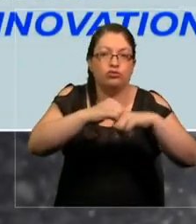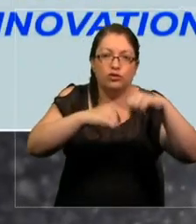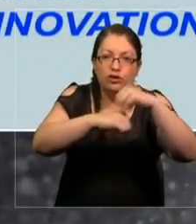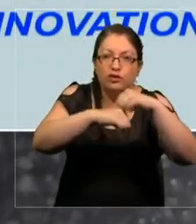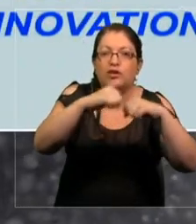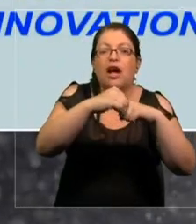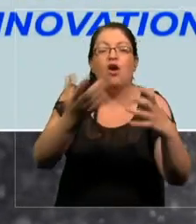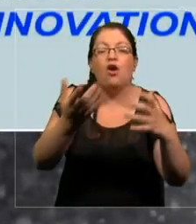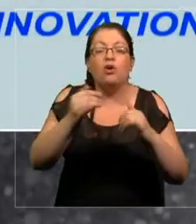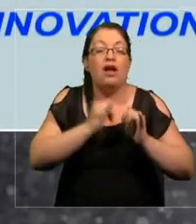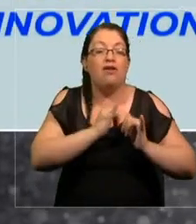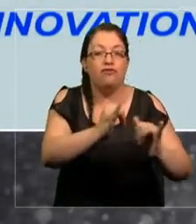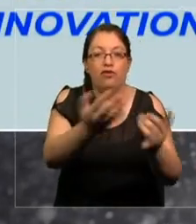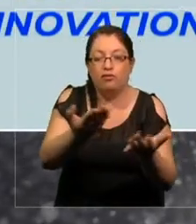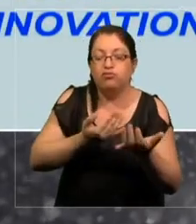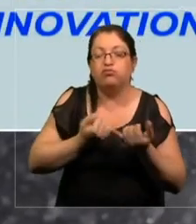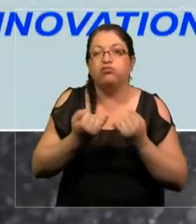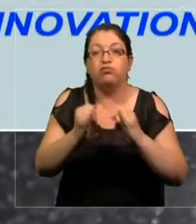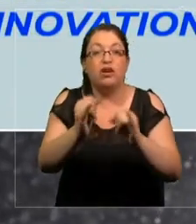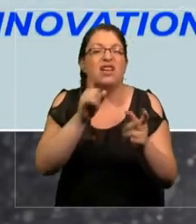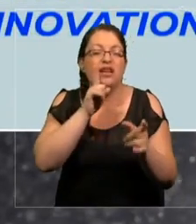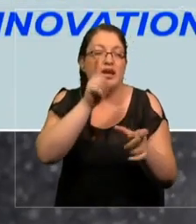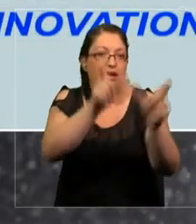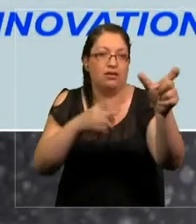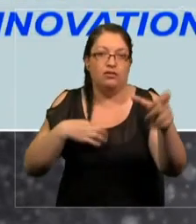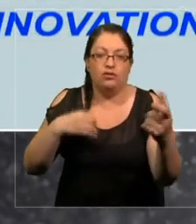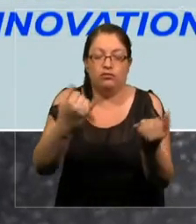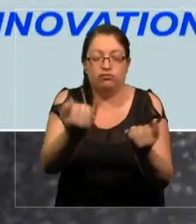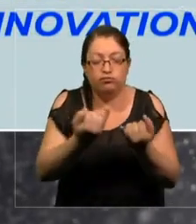información entre sus ciudadanos.